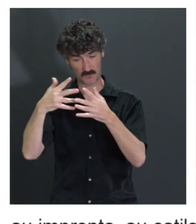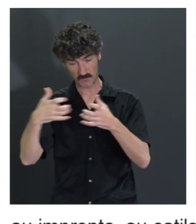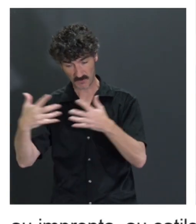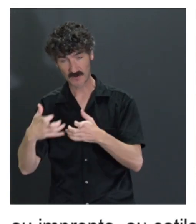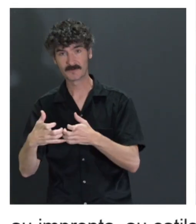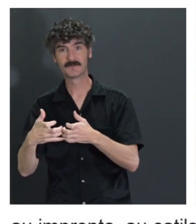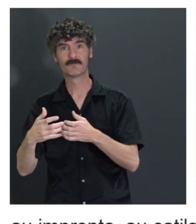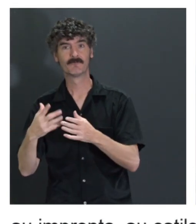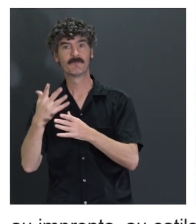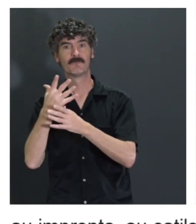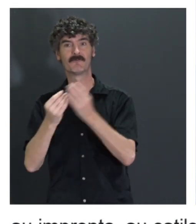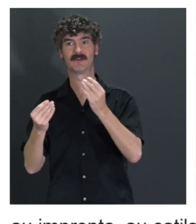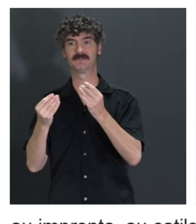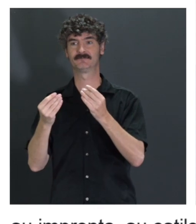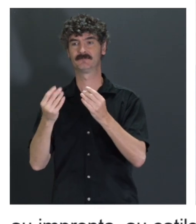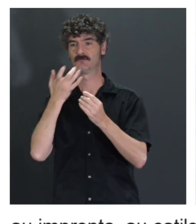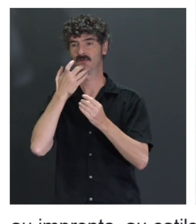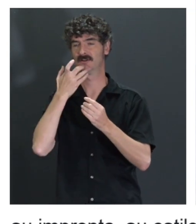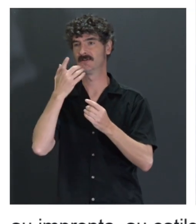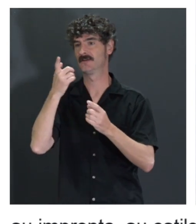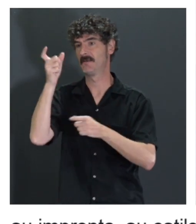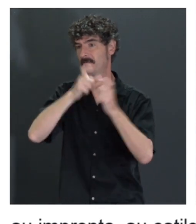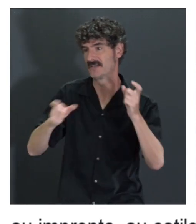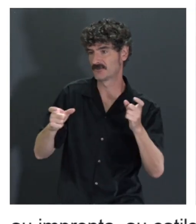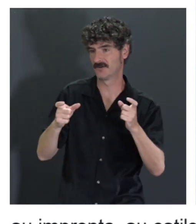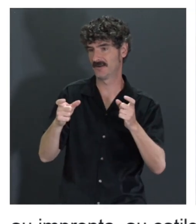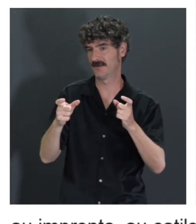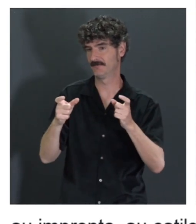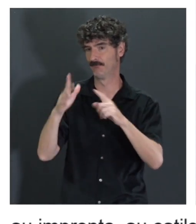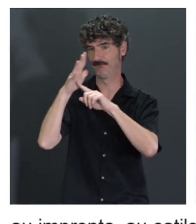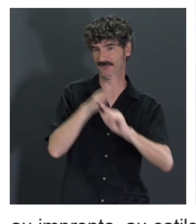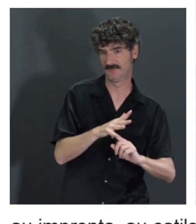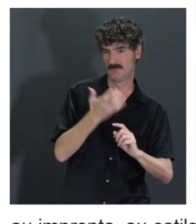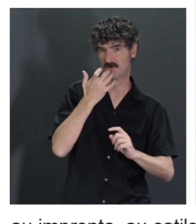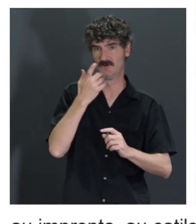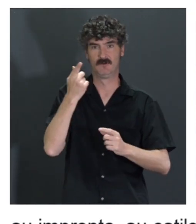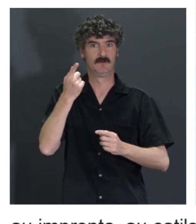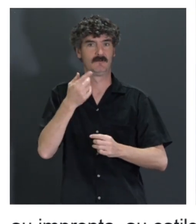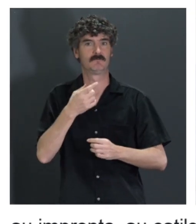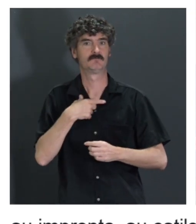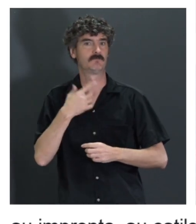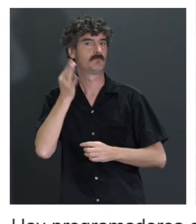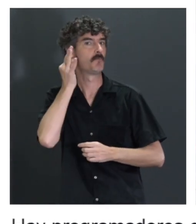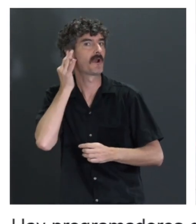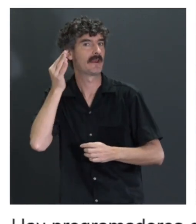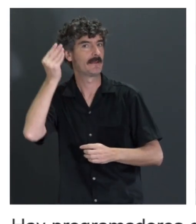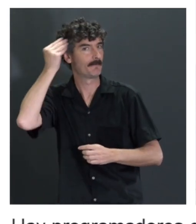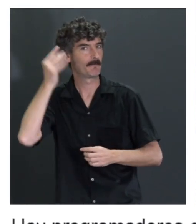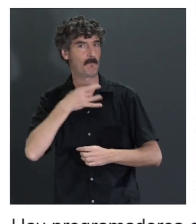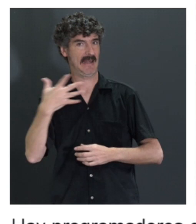querer pues desfavorezcas a los altos o a las mujeres canosas como yo o bueno, pues